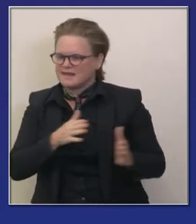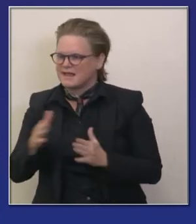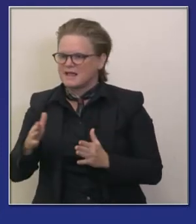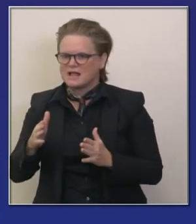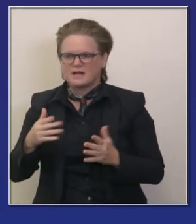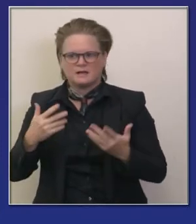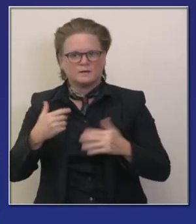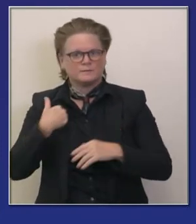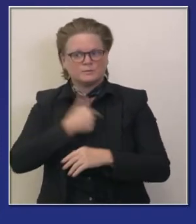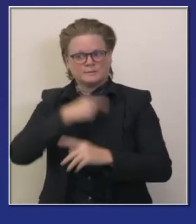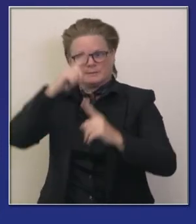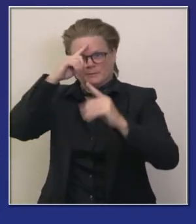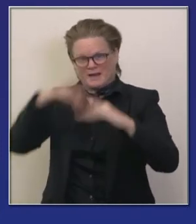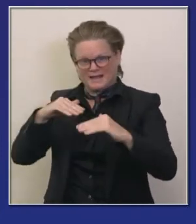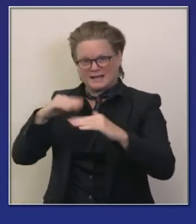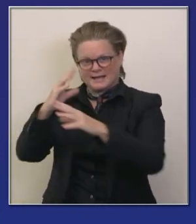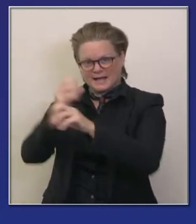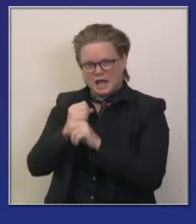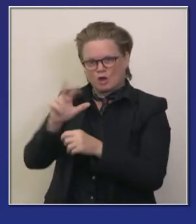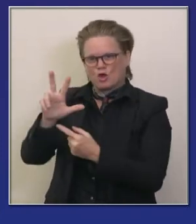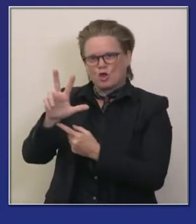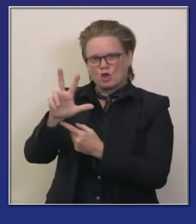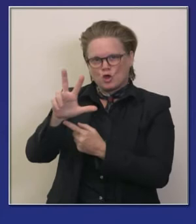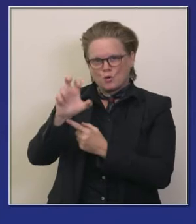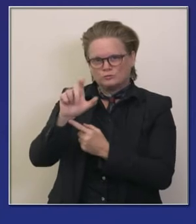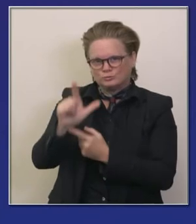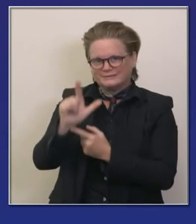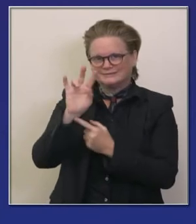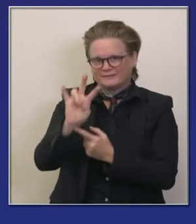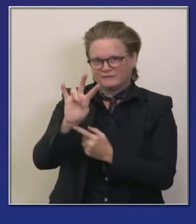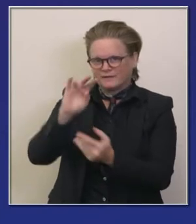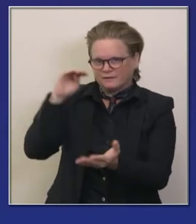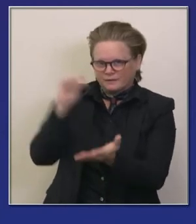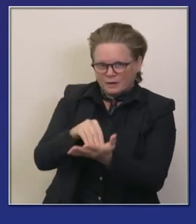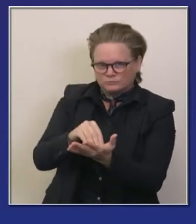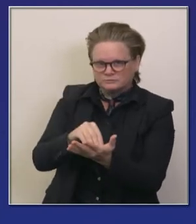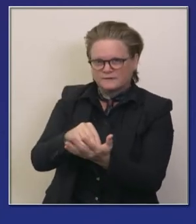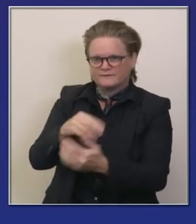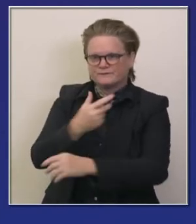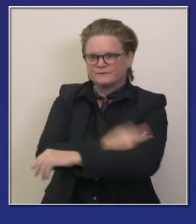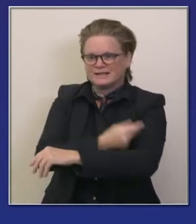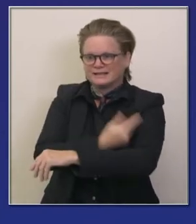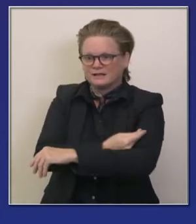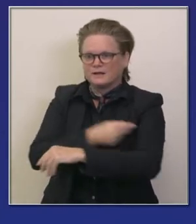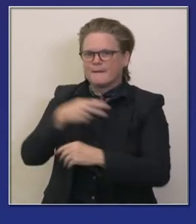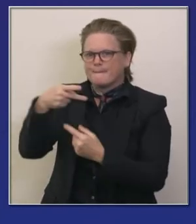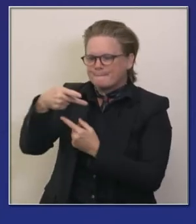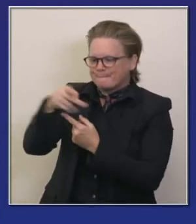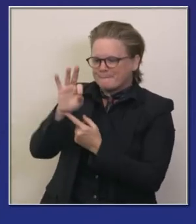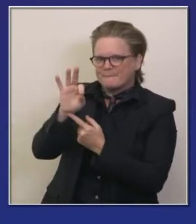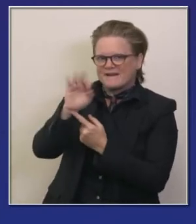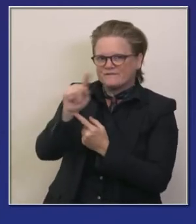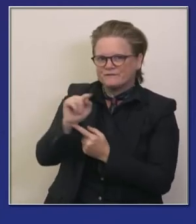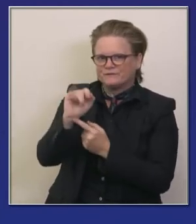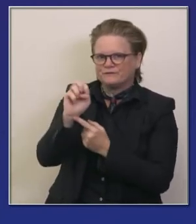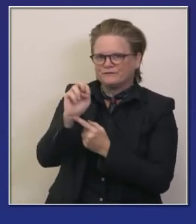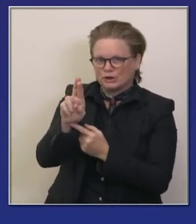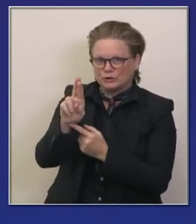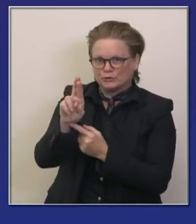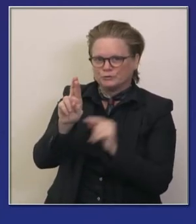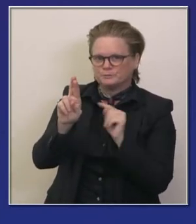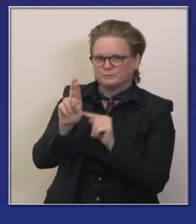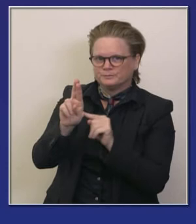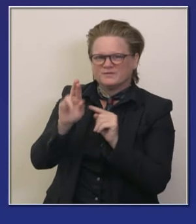presupone 327 mil dosis que provienen de Pfizer directamente estarán disponibles